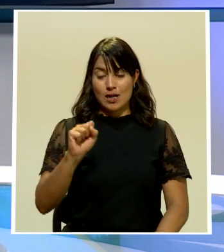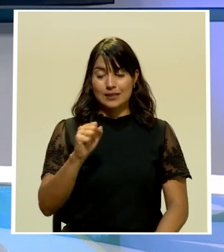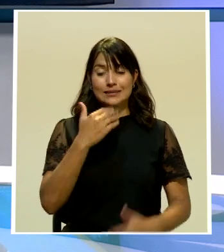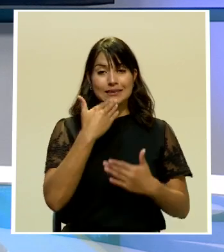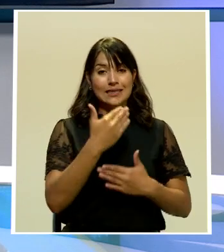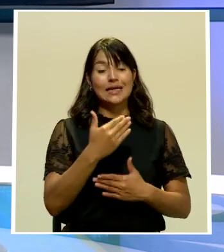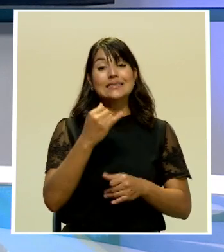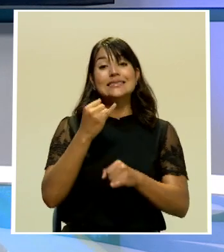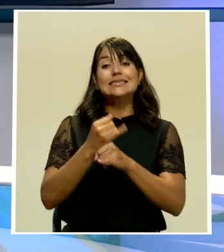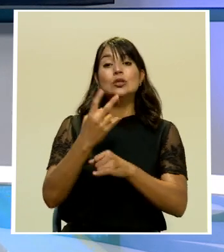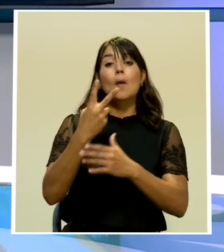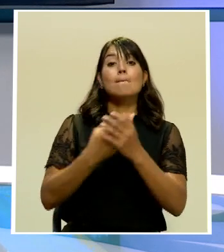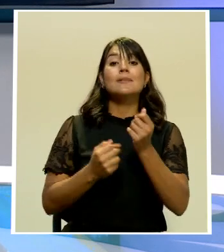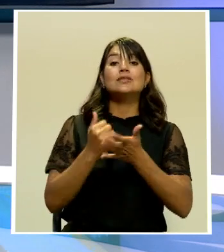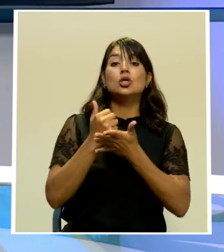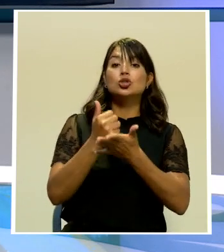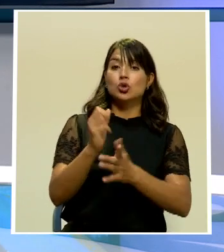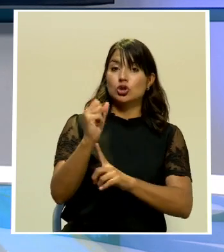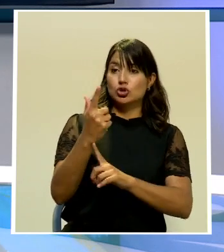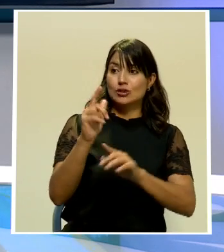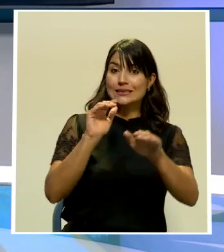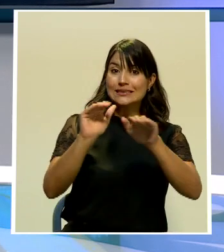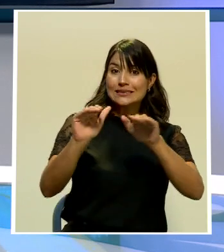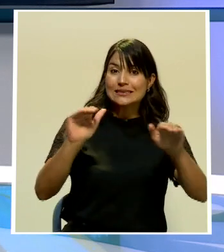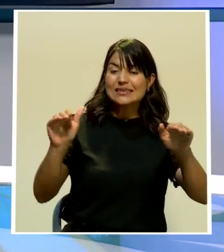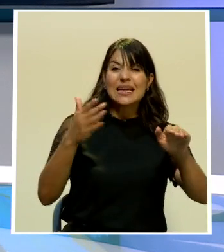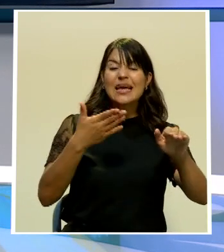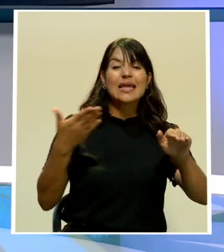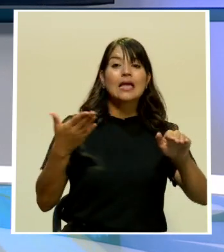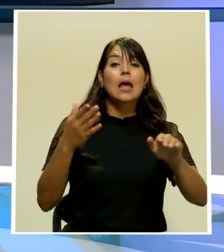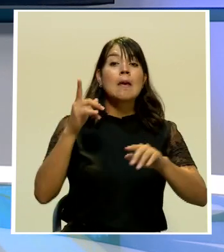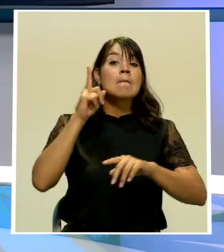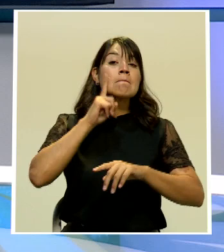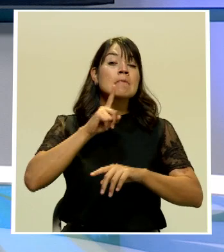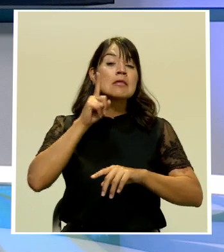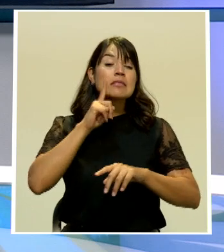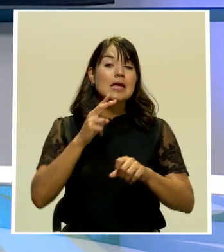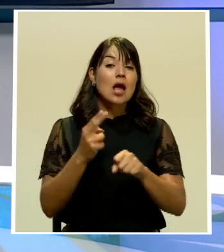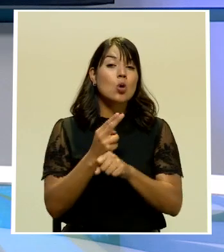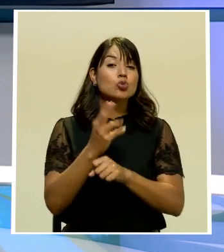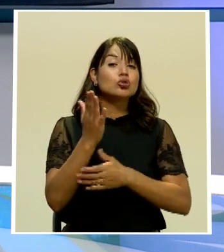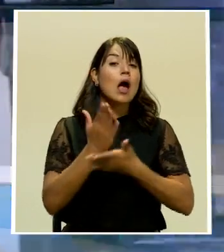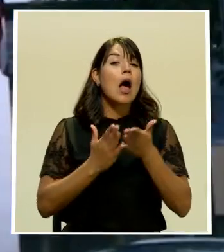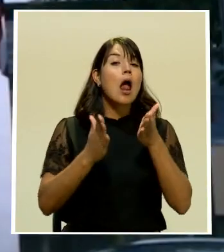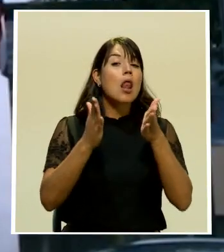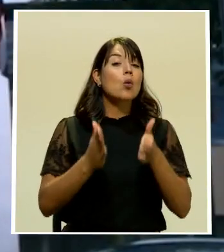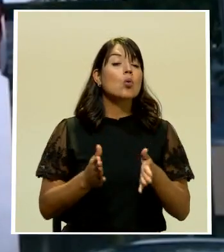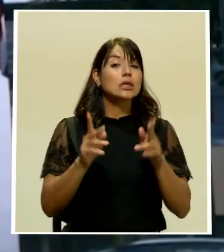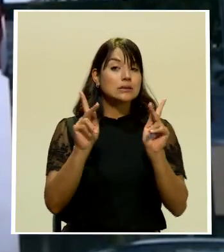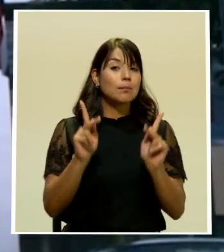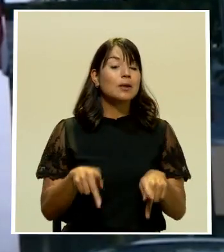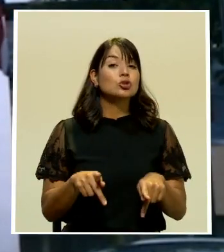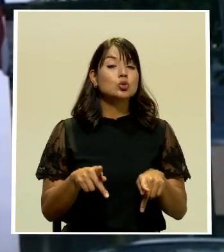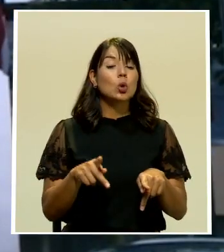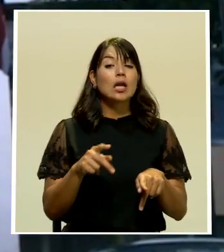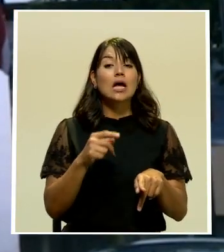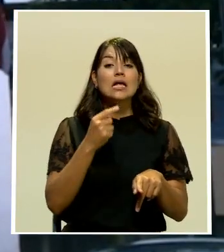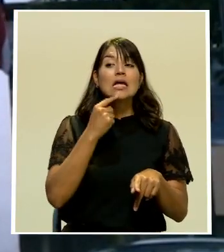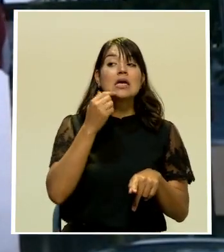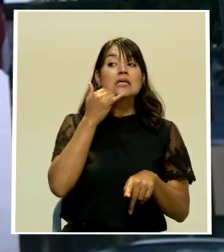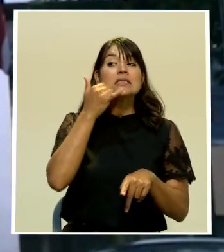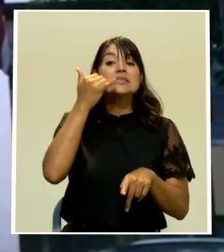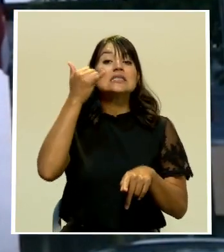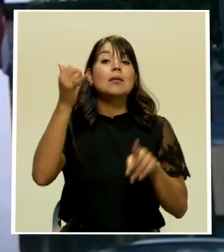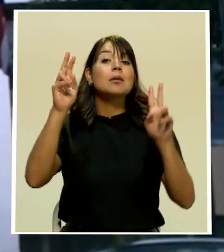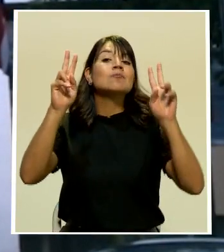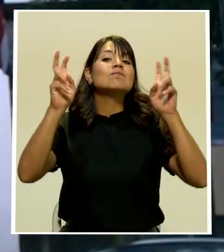Mixto de Ayuda Social advierte a la población de un timo que están usando algunas personas que dicen llamar a nombre de la